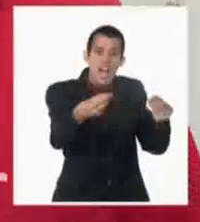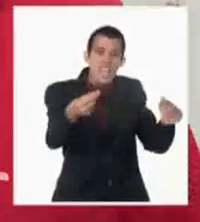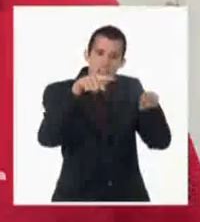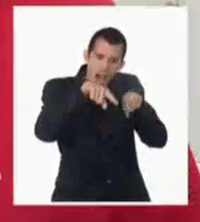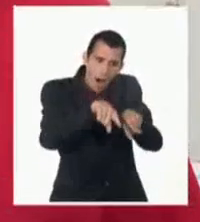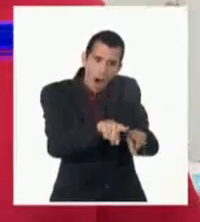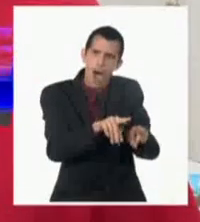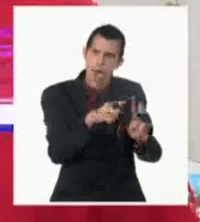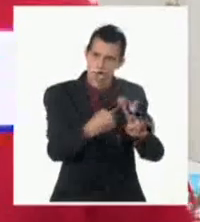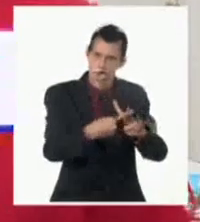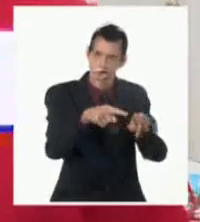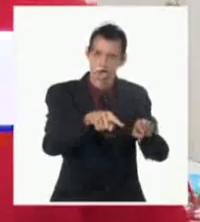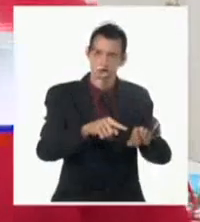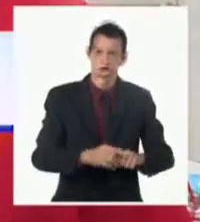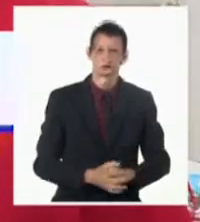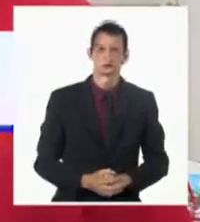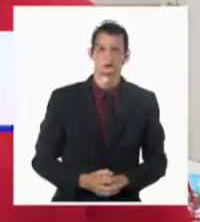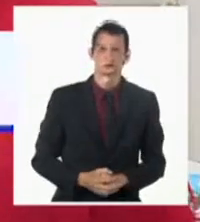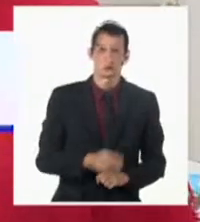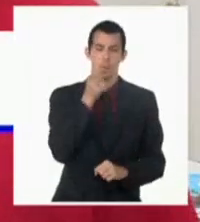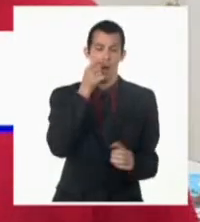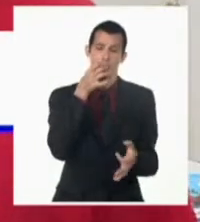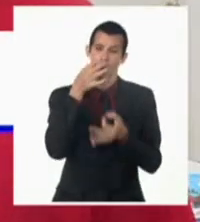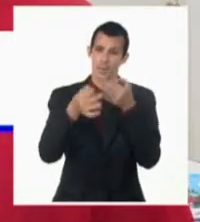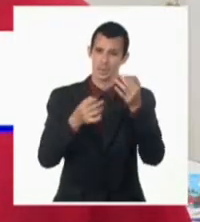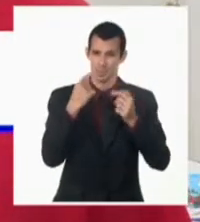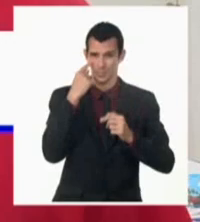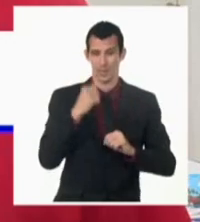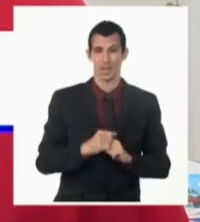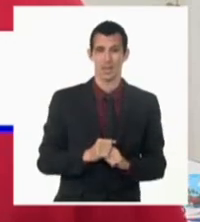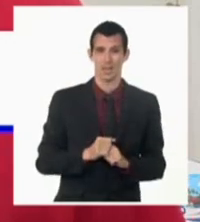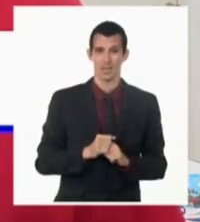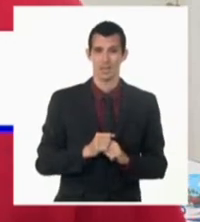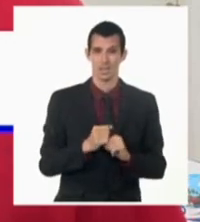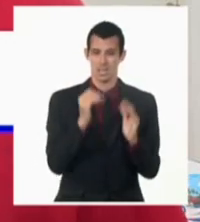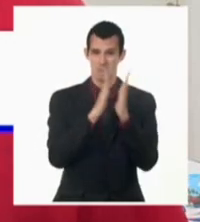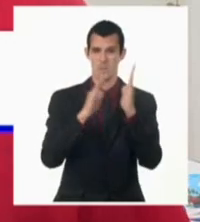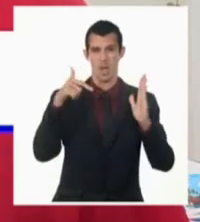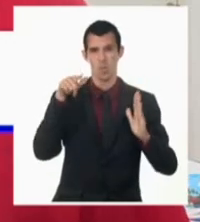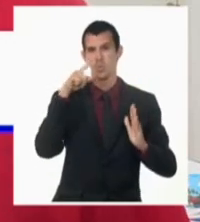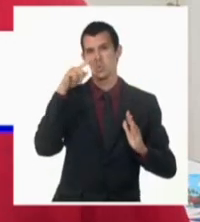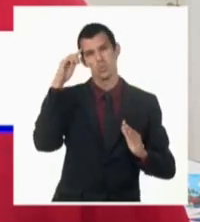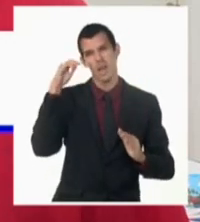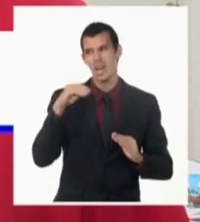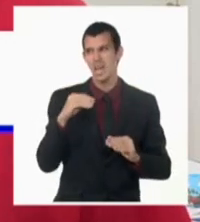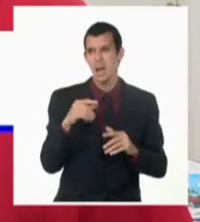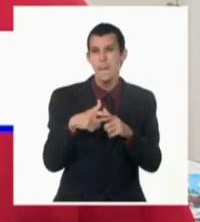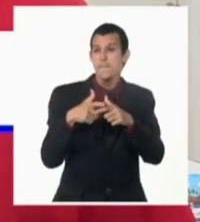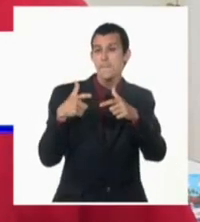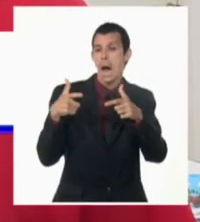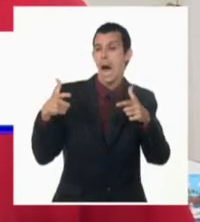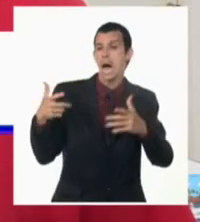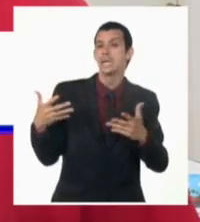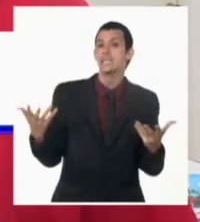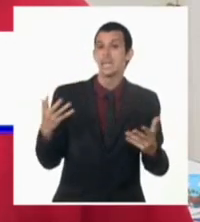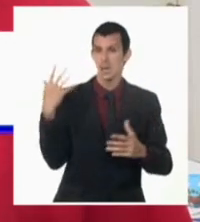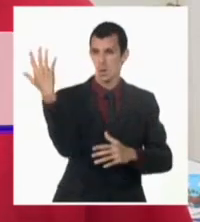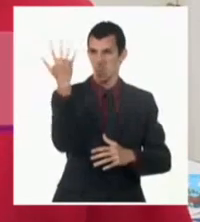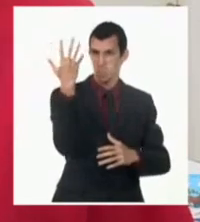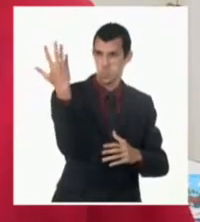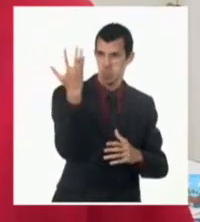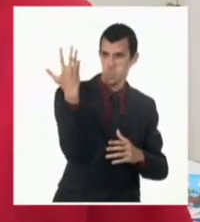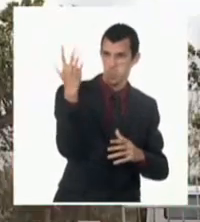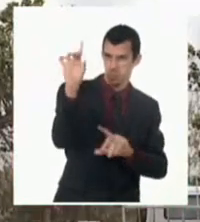que comienza el periodo húmedo, las tormentas eléctricas se arrecian y por supuesto las afectaciones eléctricas se